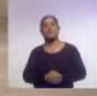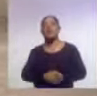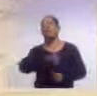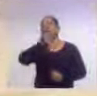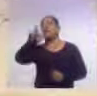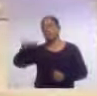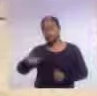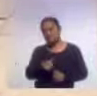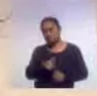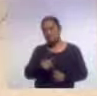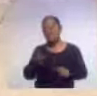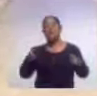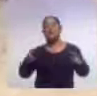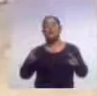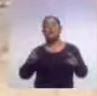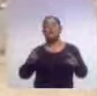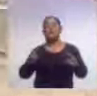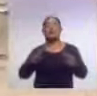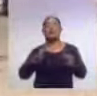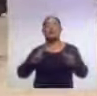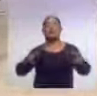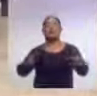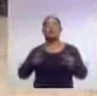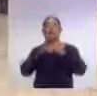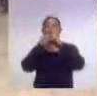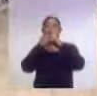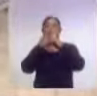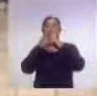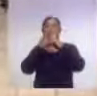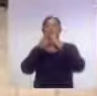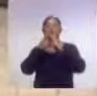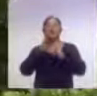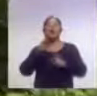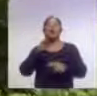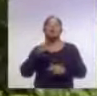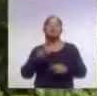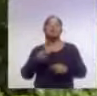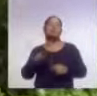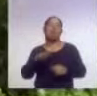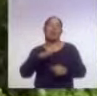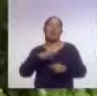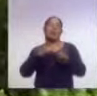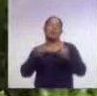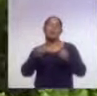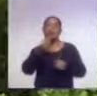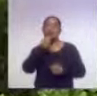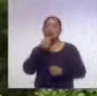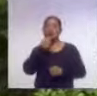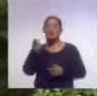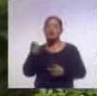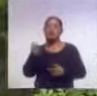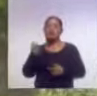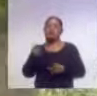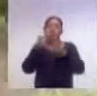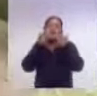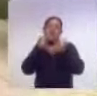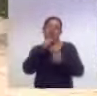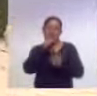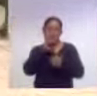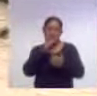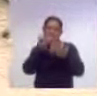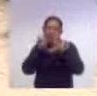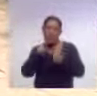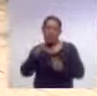posteriormente de la Revolución Mexicana, que quedan muchos niños en la orfandad. Y se le da la garantía a estos niños de estar,